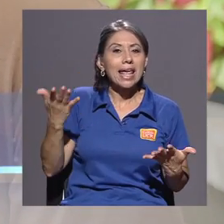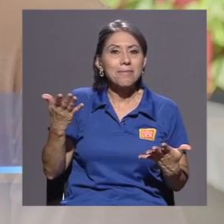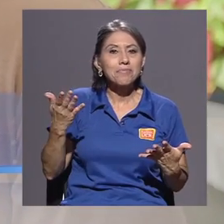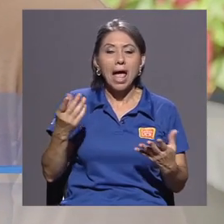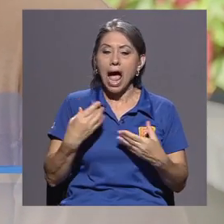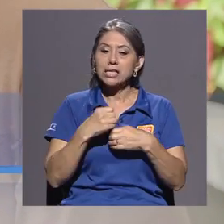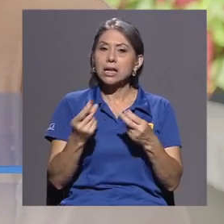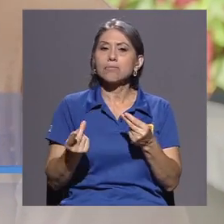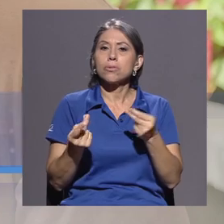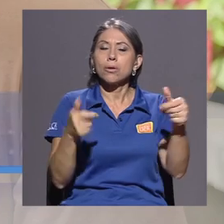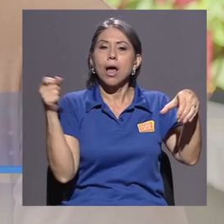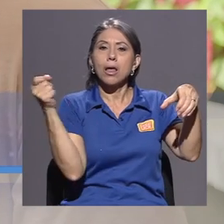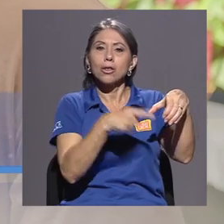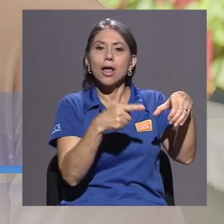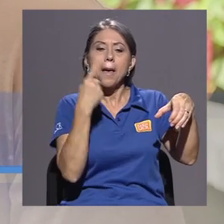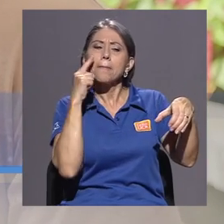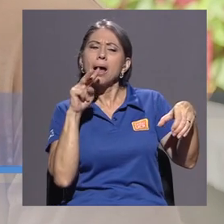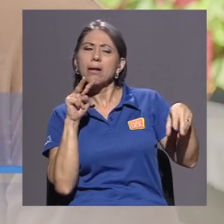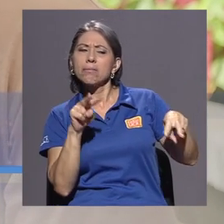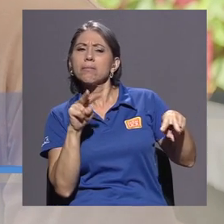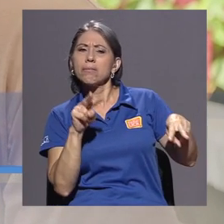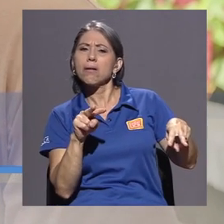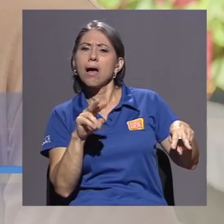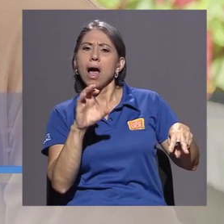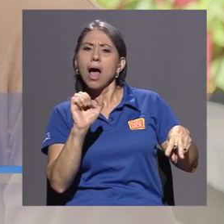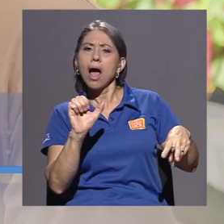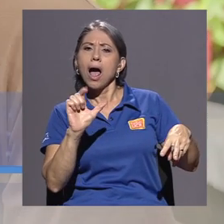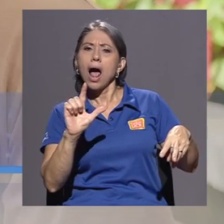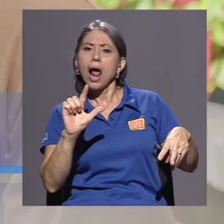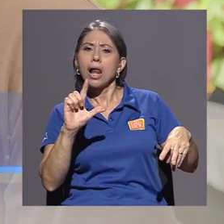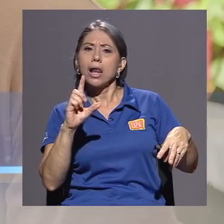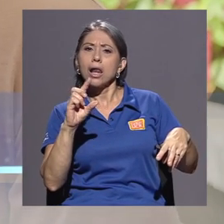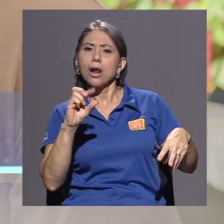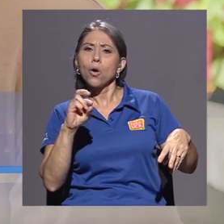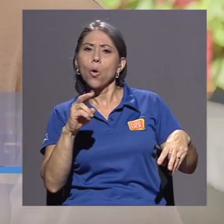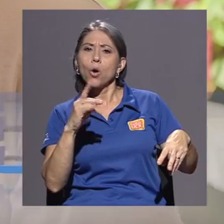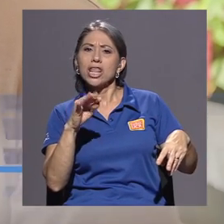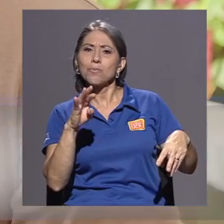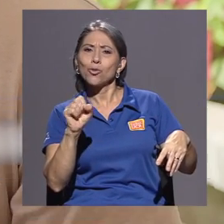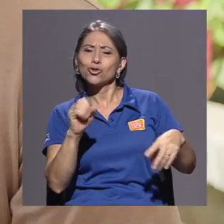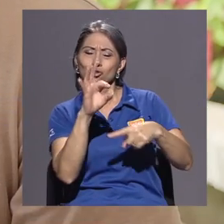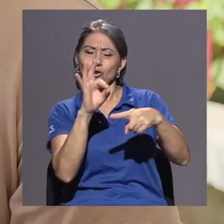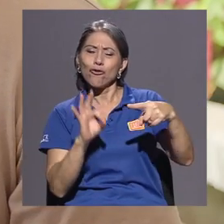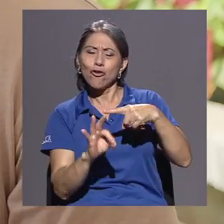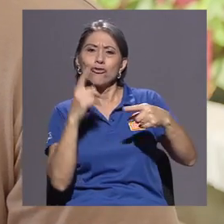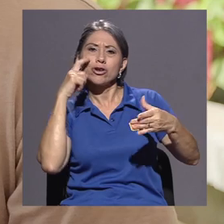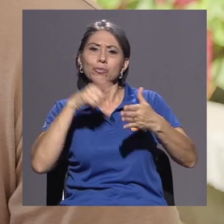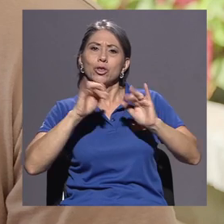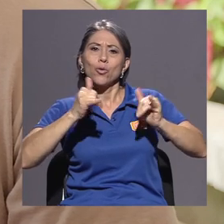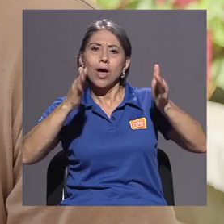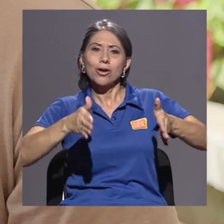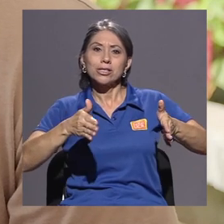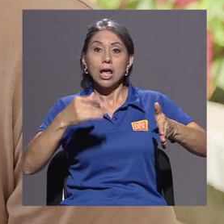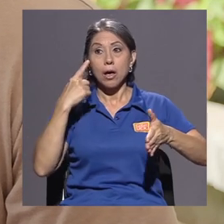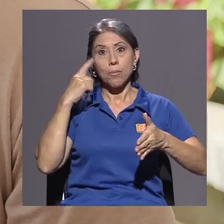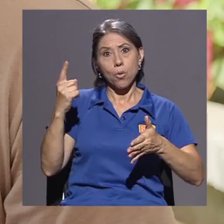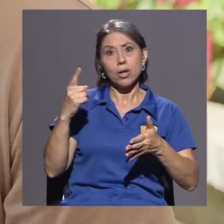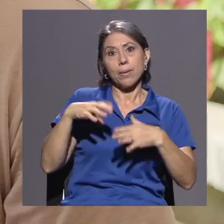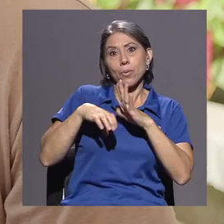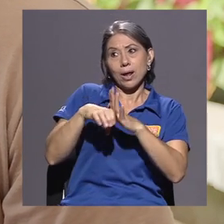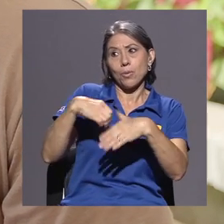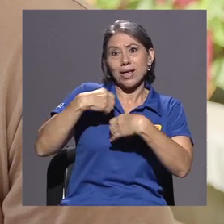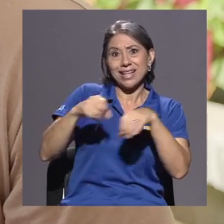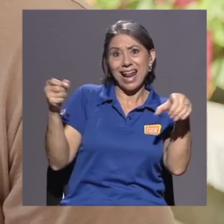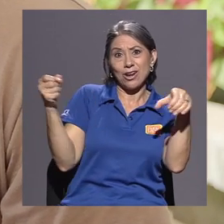automáticamente para validar los algoritmos de reconocimiento de jugadores. Esto porque la tarea de crear anotaciones reales, o sea, a mano,